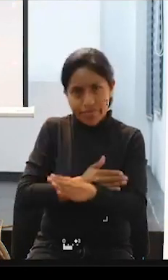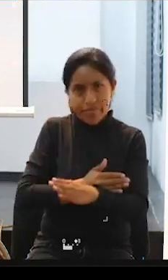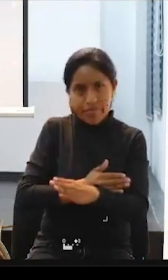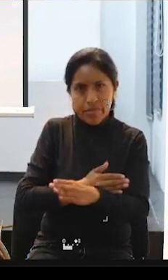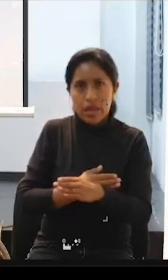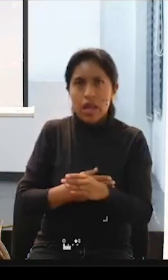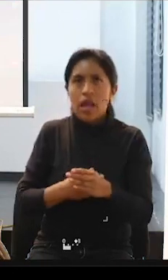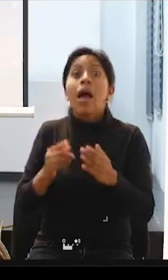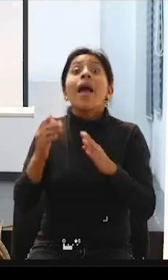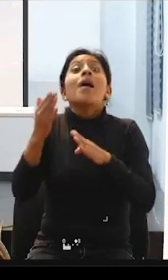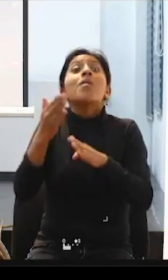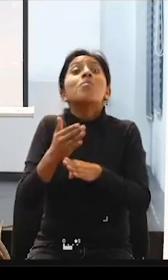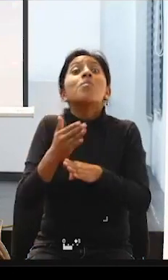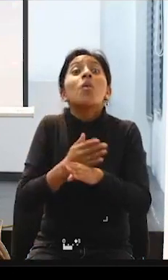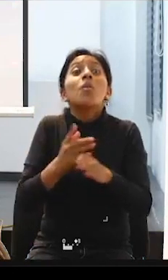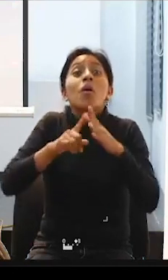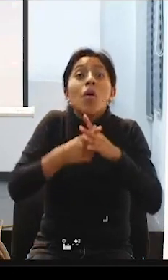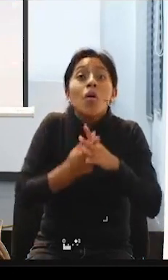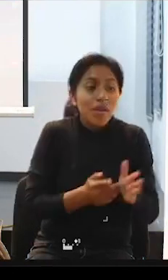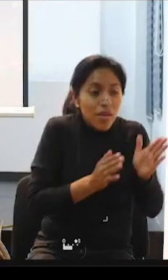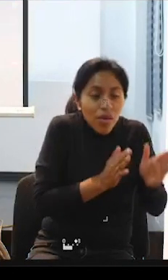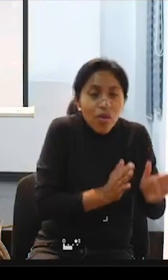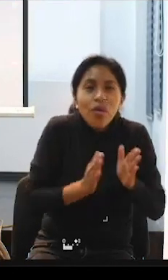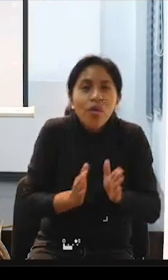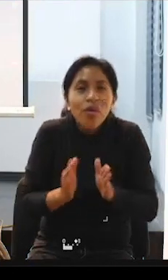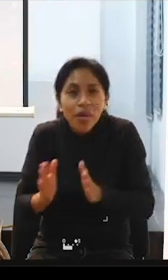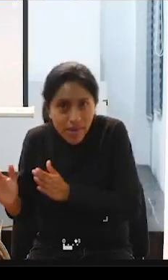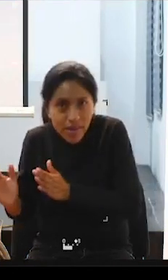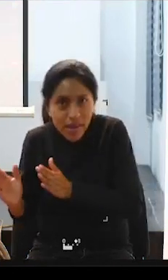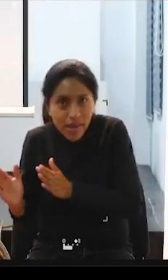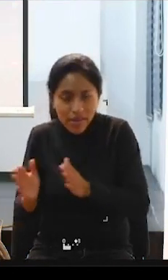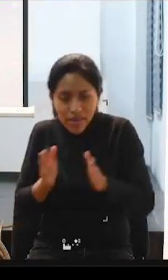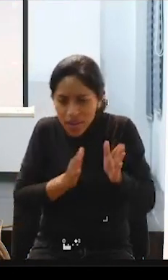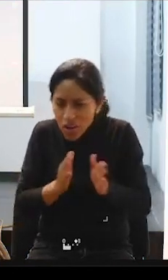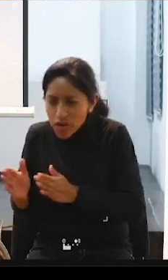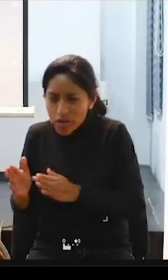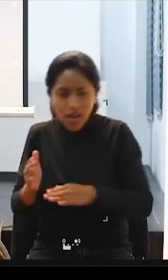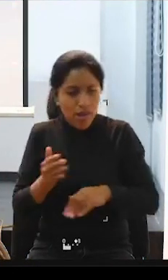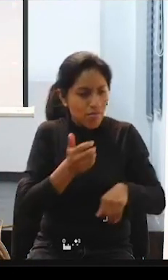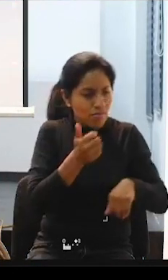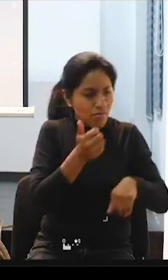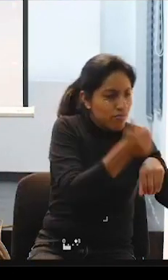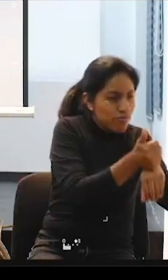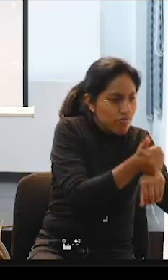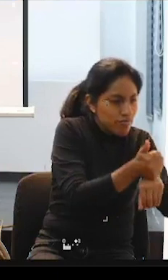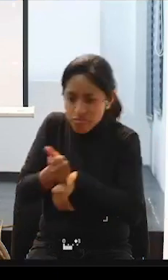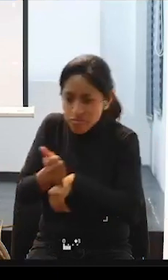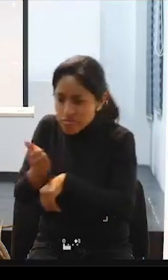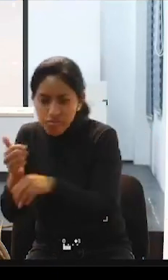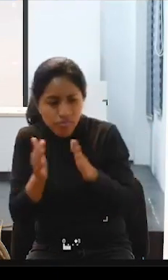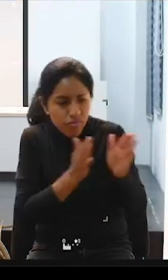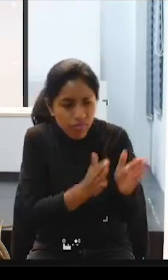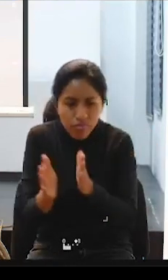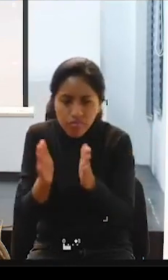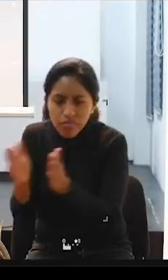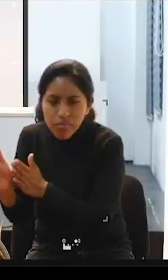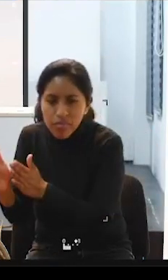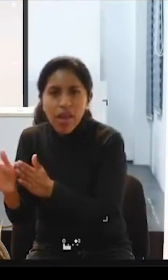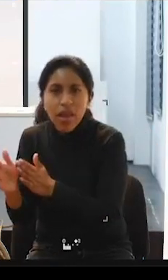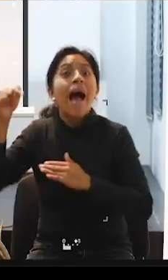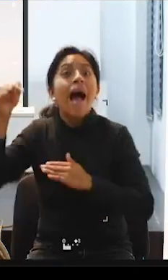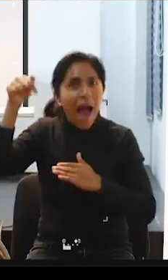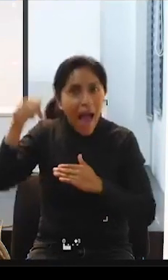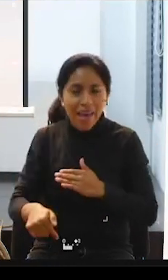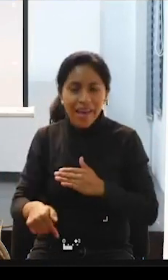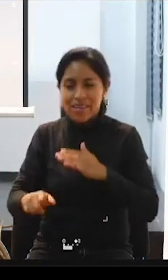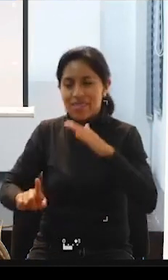nos empezamos a organizar y de esa organización salió pues, ¿qué necesitamos primero? Necesitamos